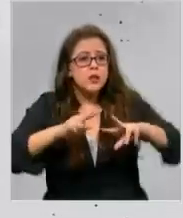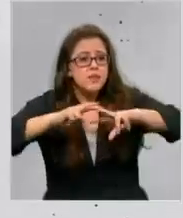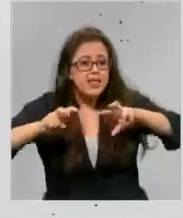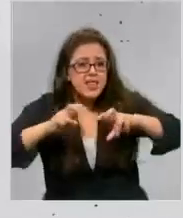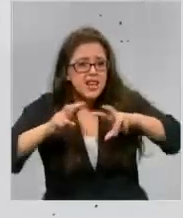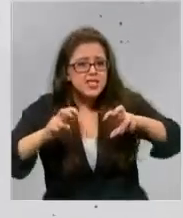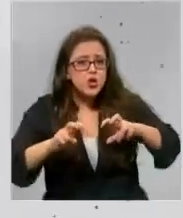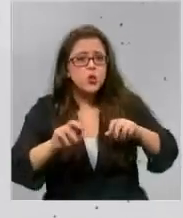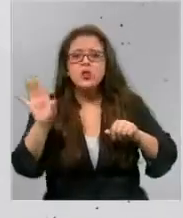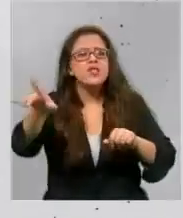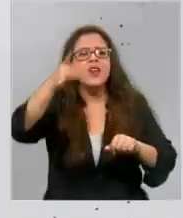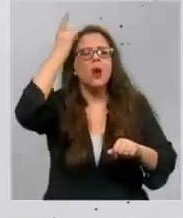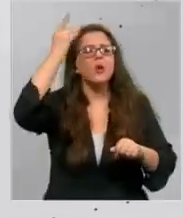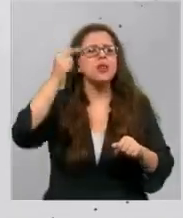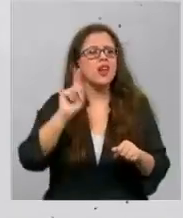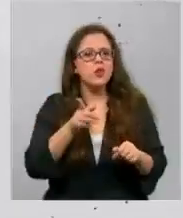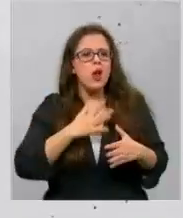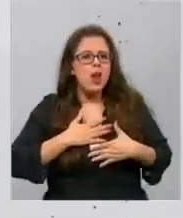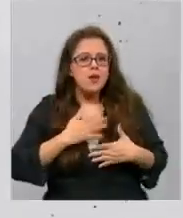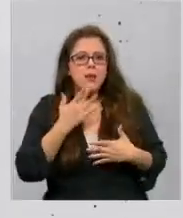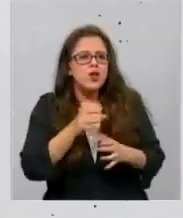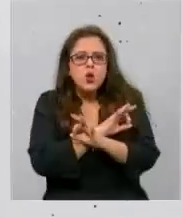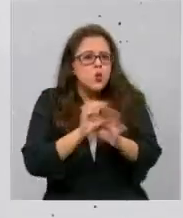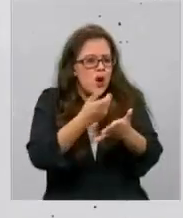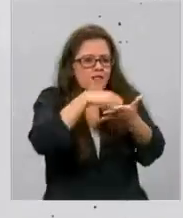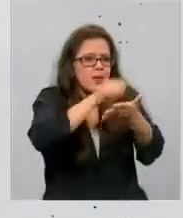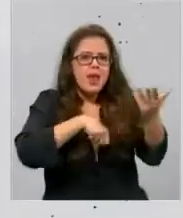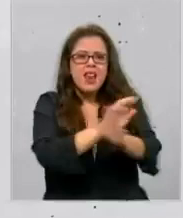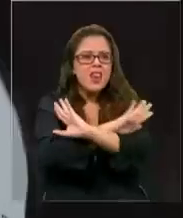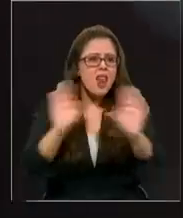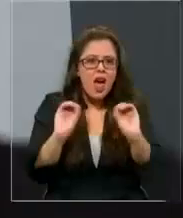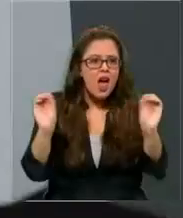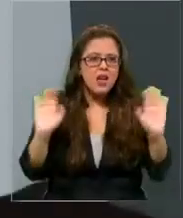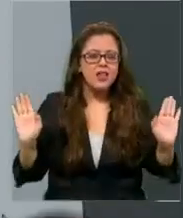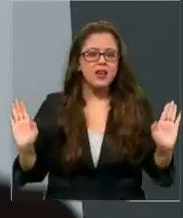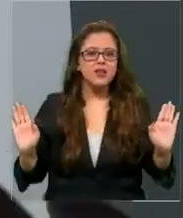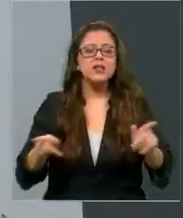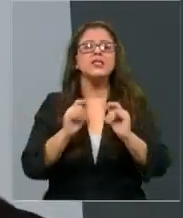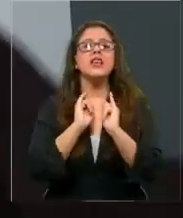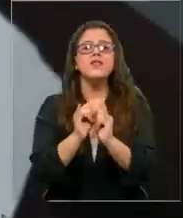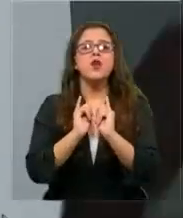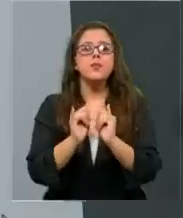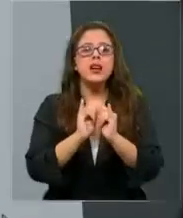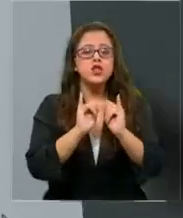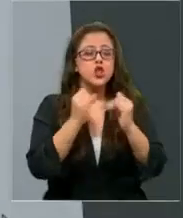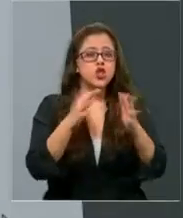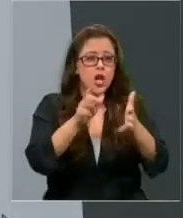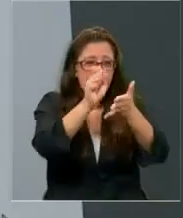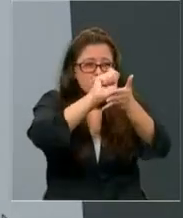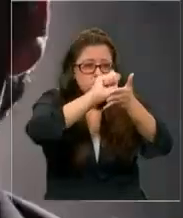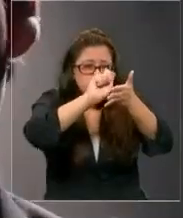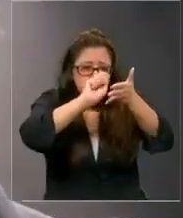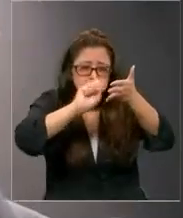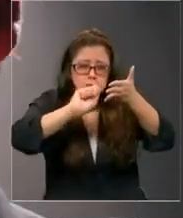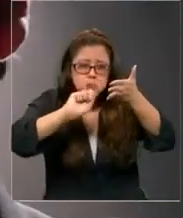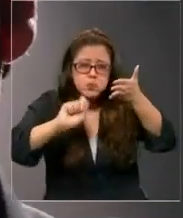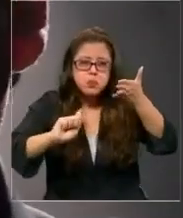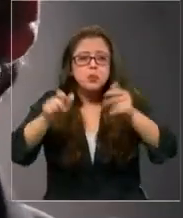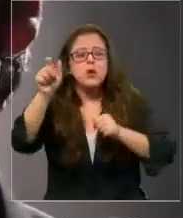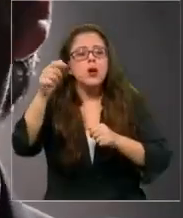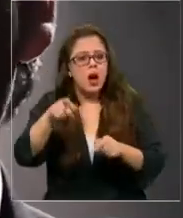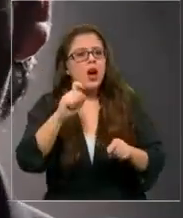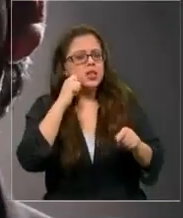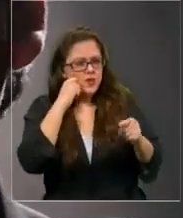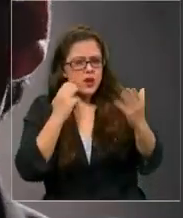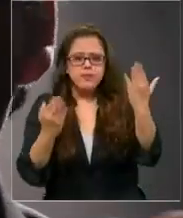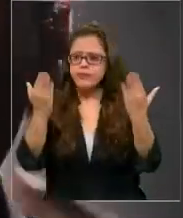cuenta que no es la mía porque yo en ni un momento firmé nada. El informe caligráfico realizado por este perito corrobora que